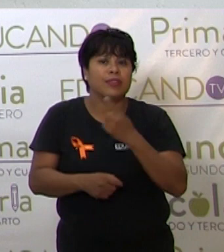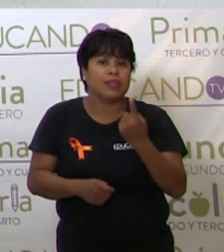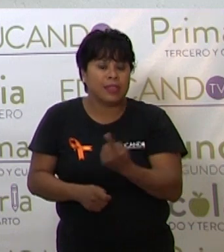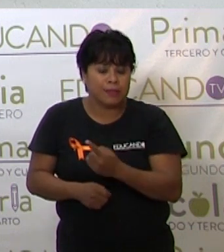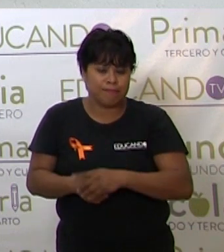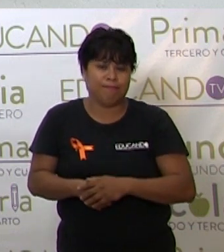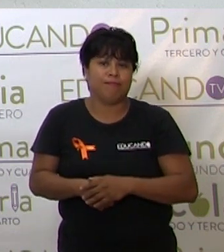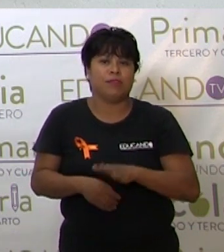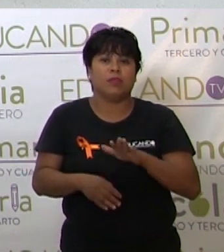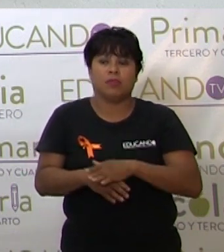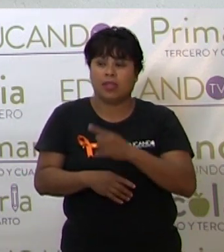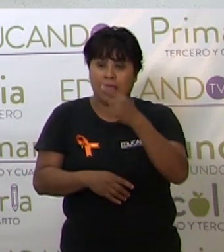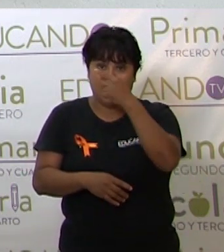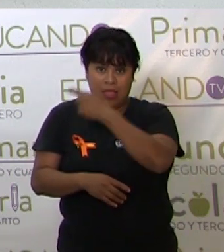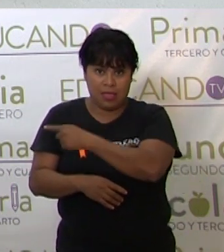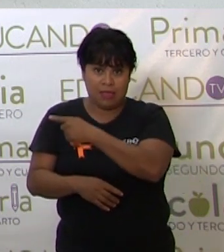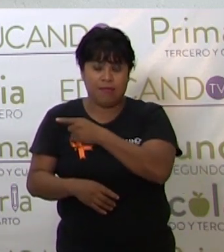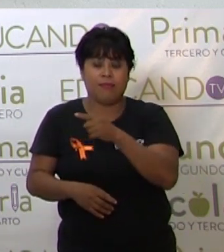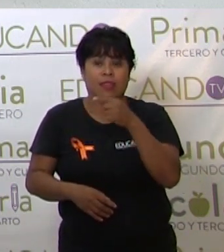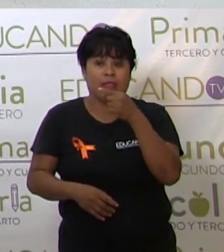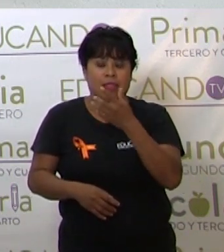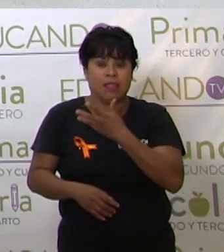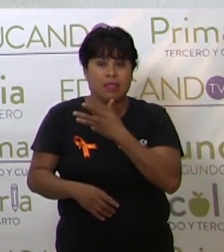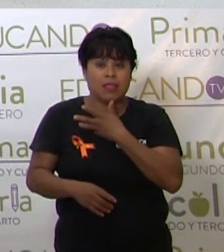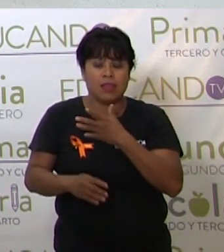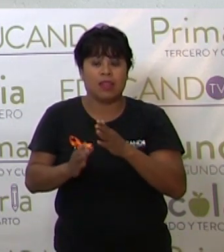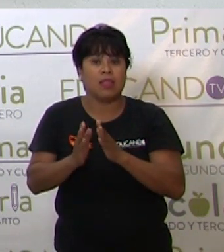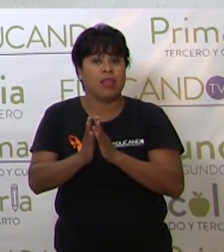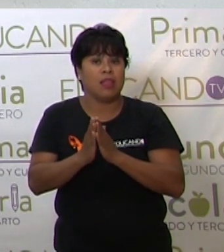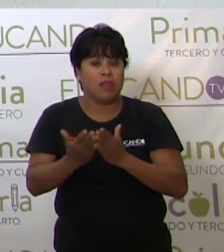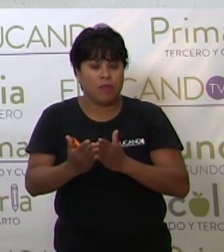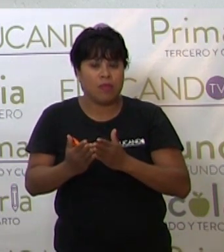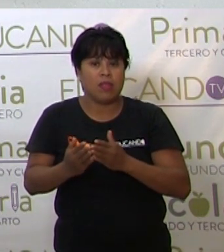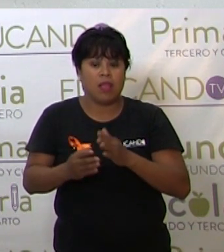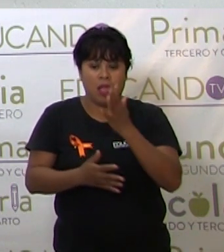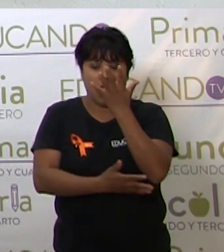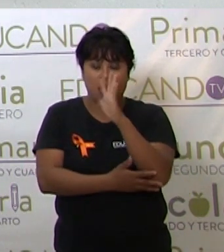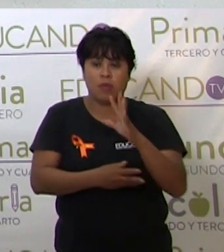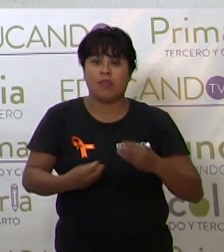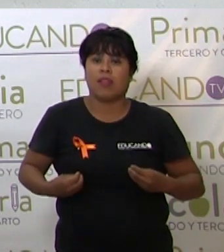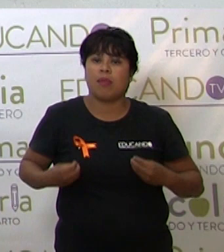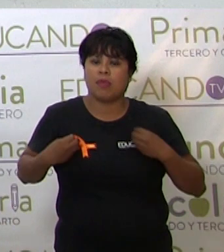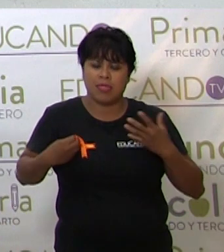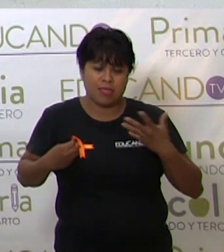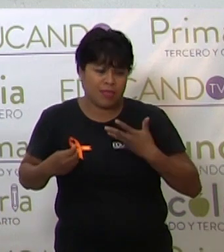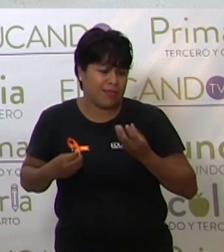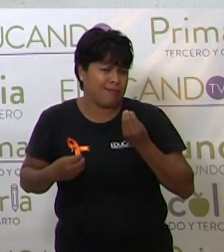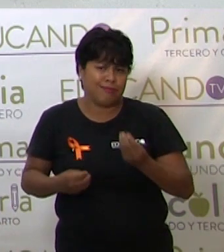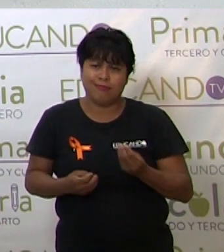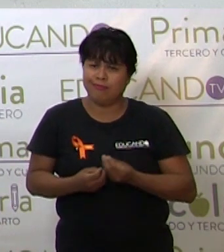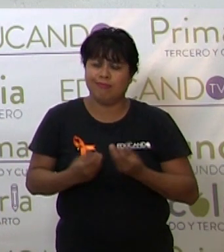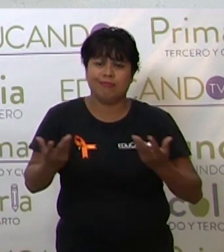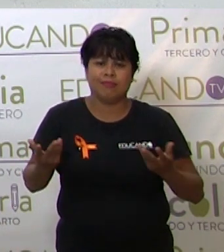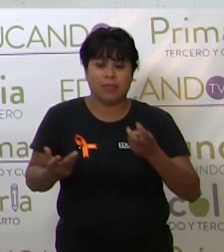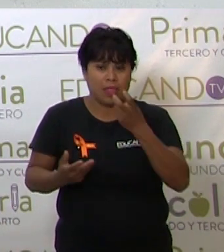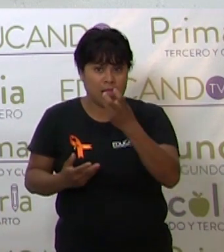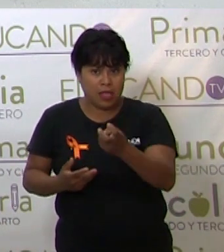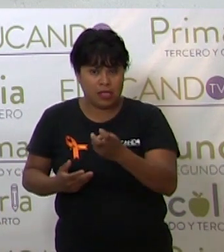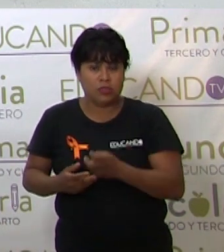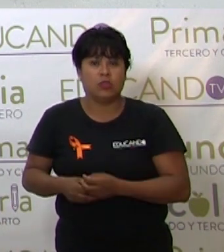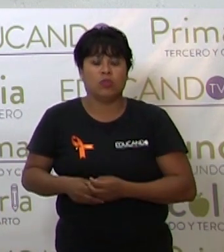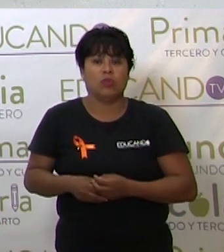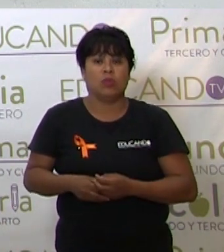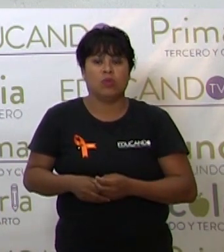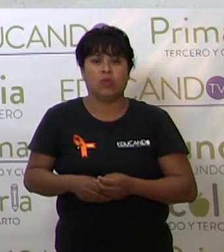Porque ahí ella saca su álbum Árbol de la Vida, el cual tiene mucho éxito, y eso la lanza